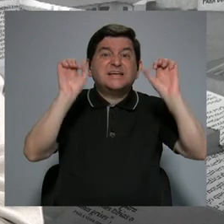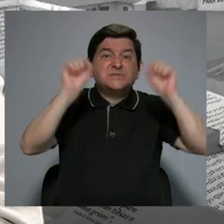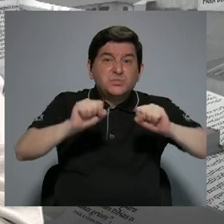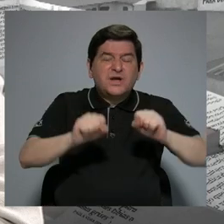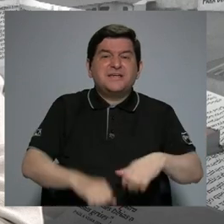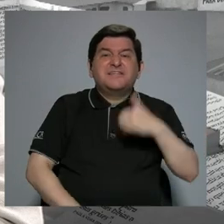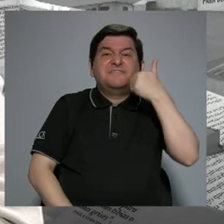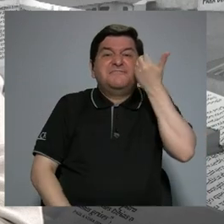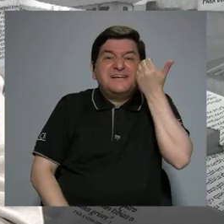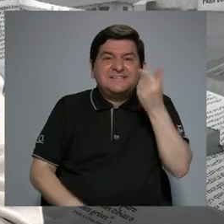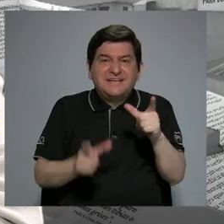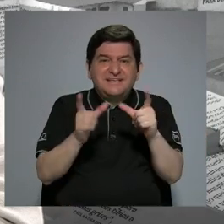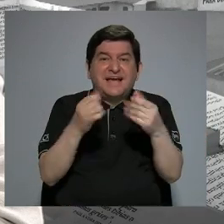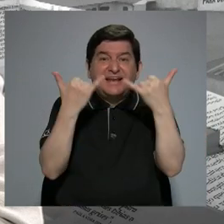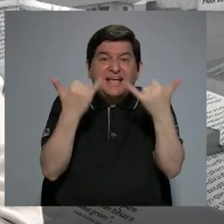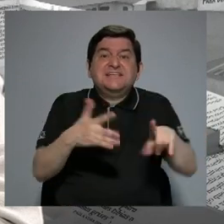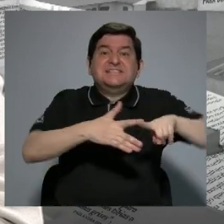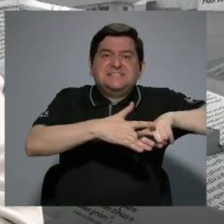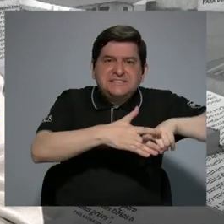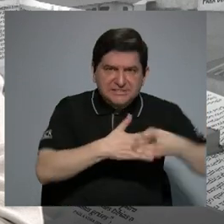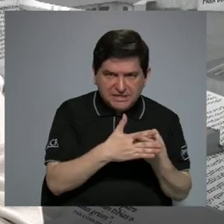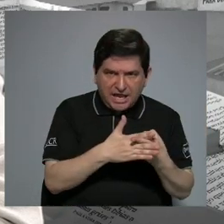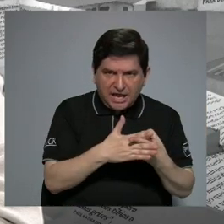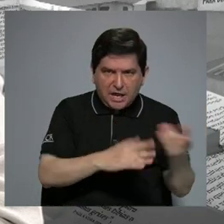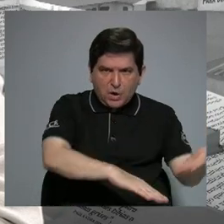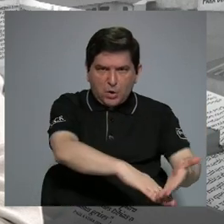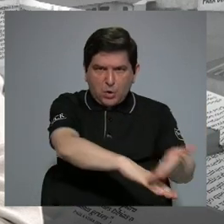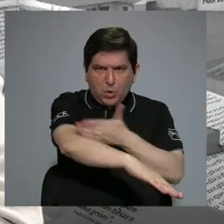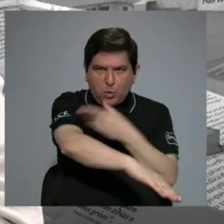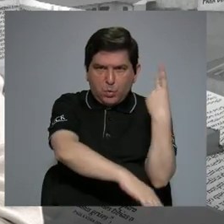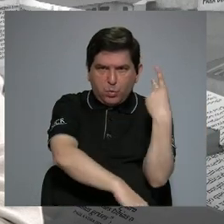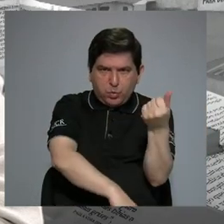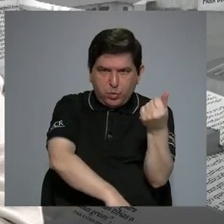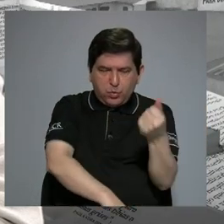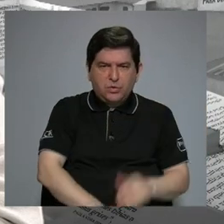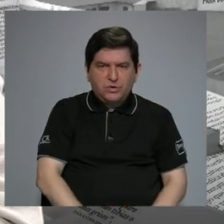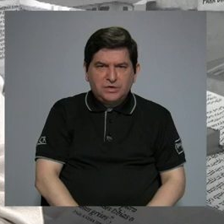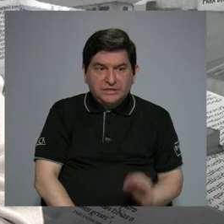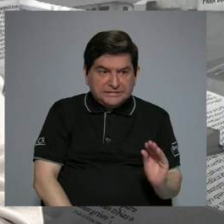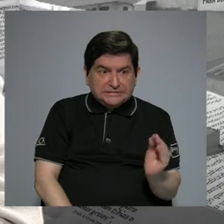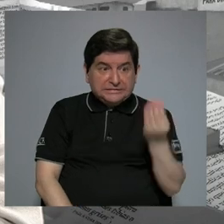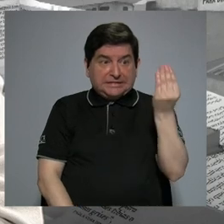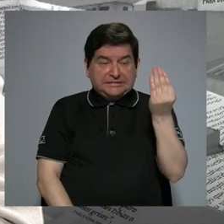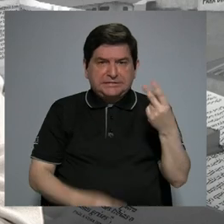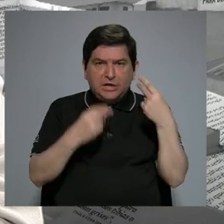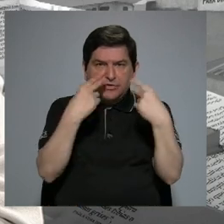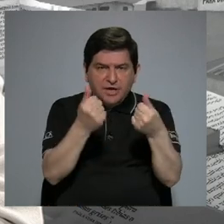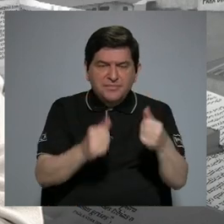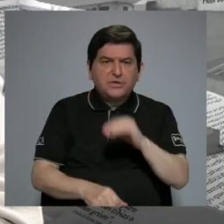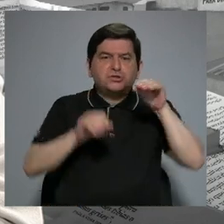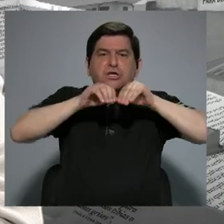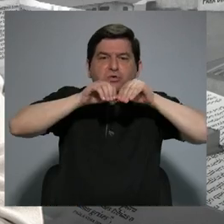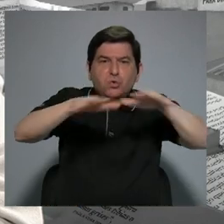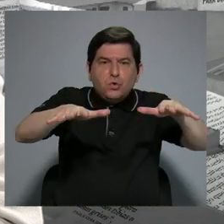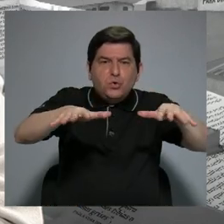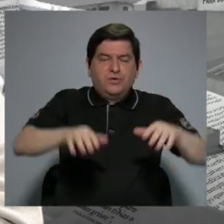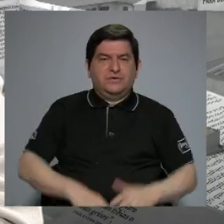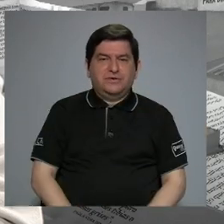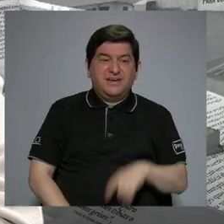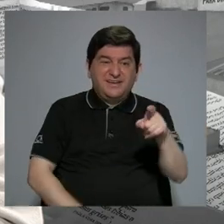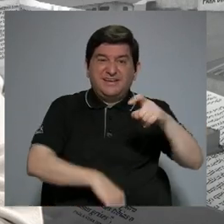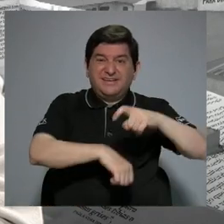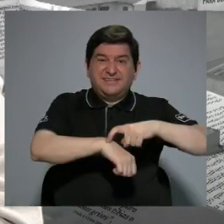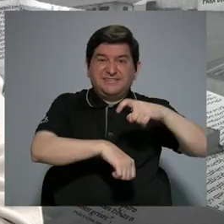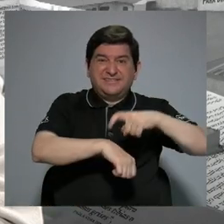propiciar que un cáncer ya iniciado avance más rápido, crezca más rápido y que forme metástasis. Y allí